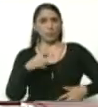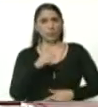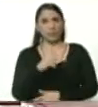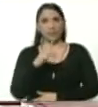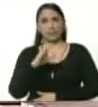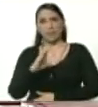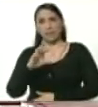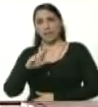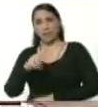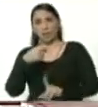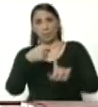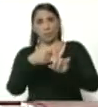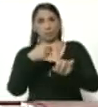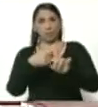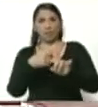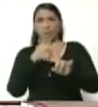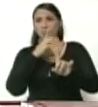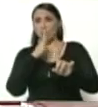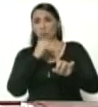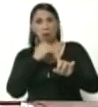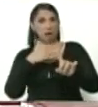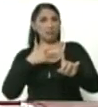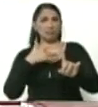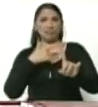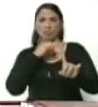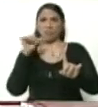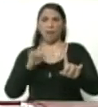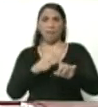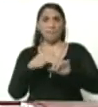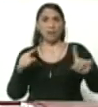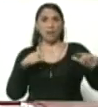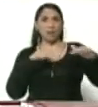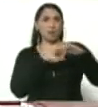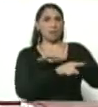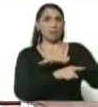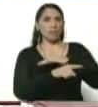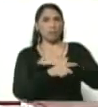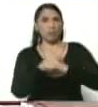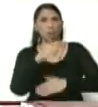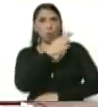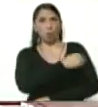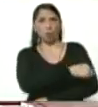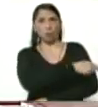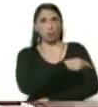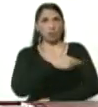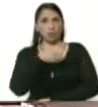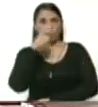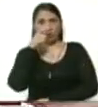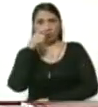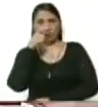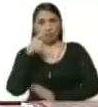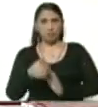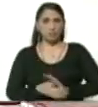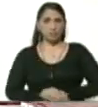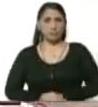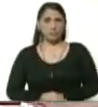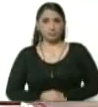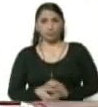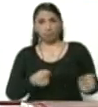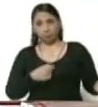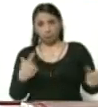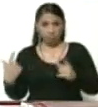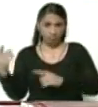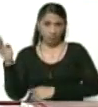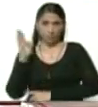Está asintomática y fue ingresada al Hospital Sentinela de Santa Elena de Guayrén. Un caso importado